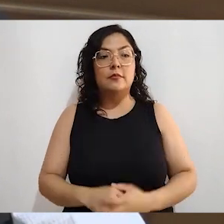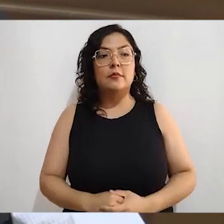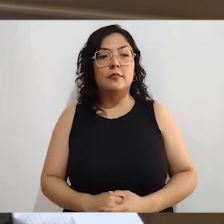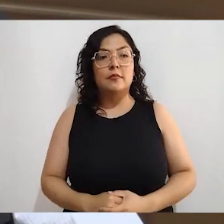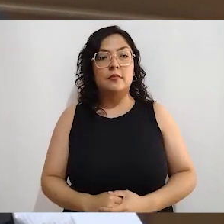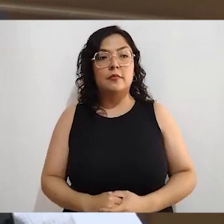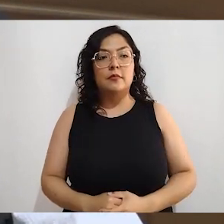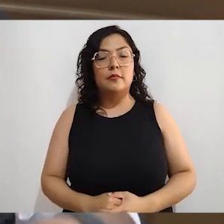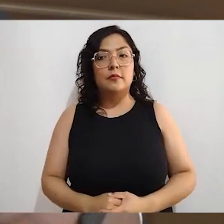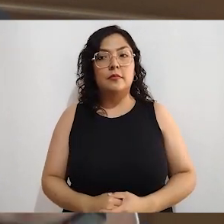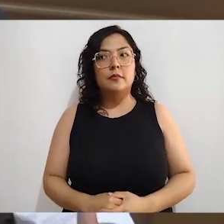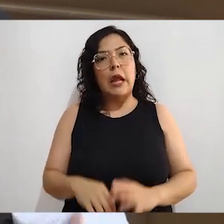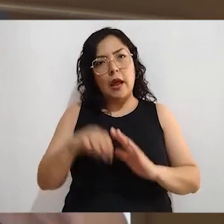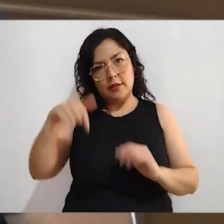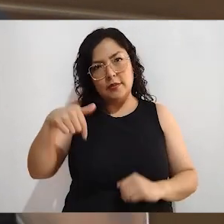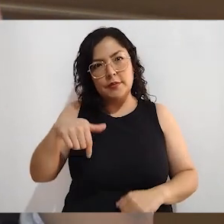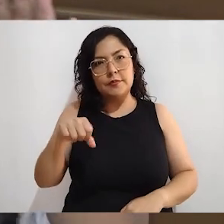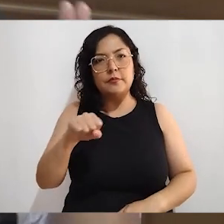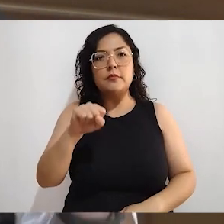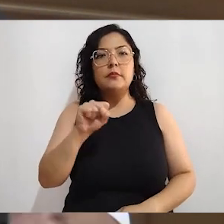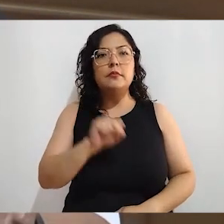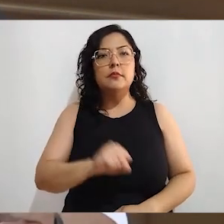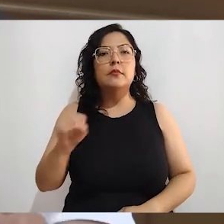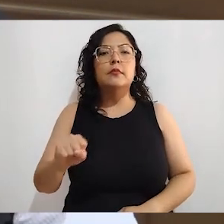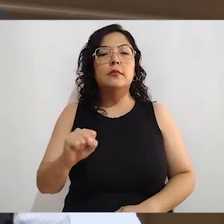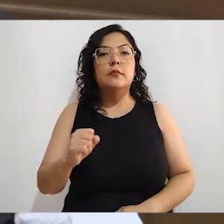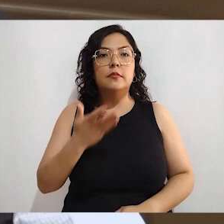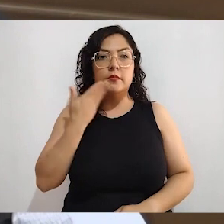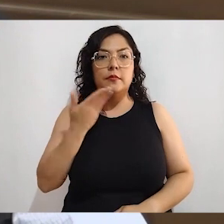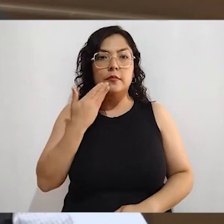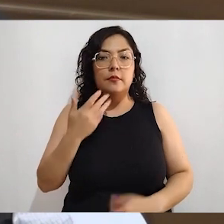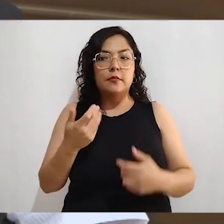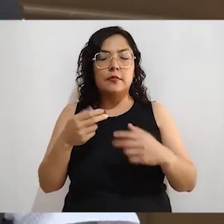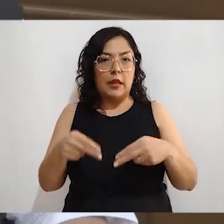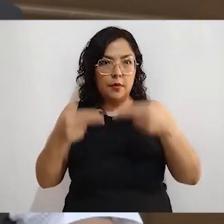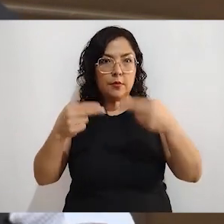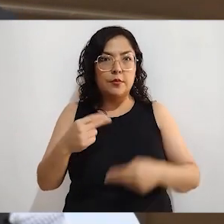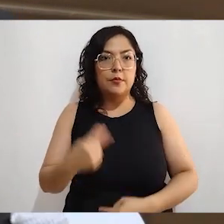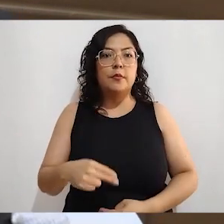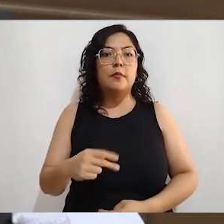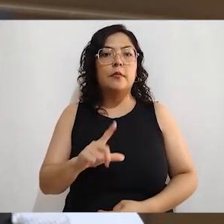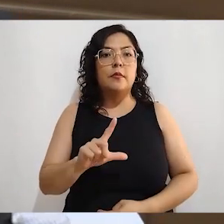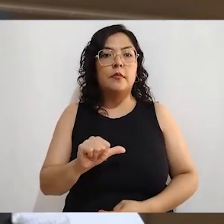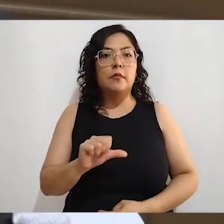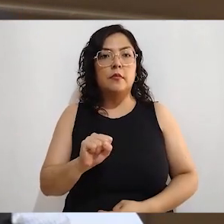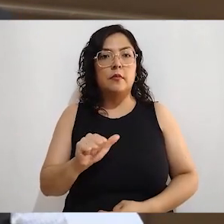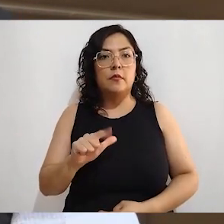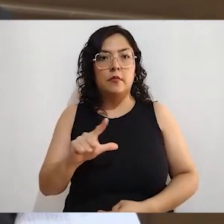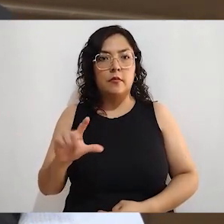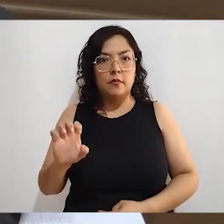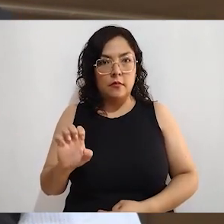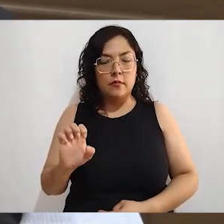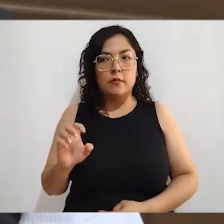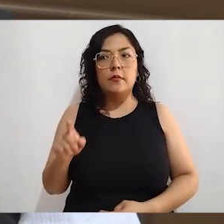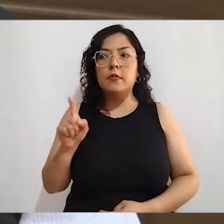de La Salle, me explicaron que ellos tienen todo un programa de, digamos, como de formación